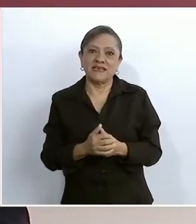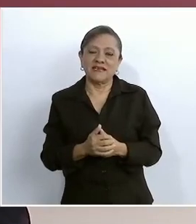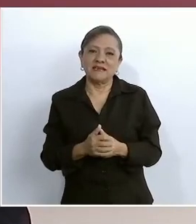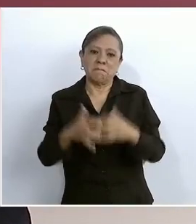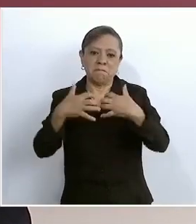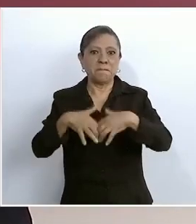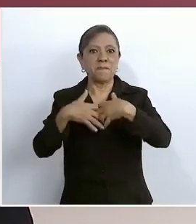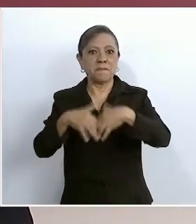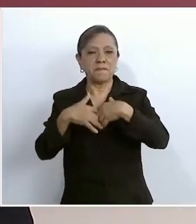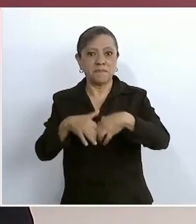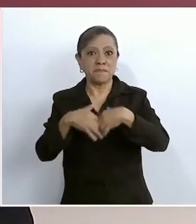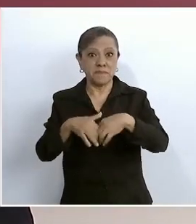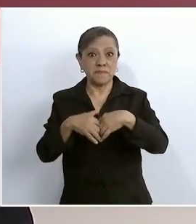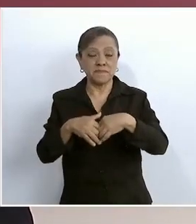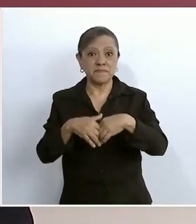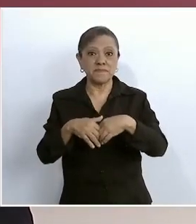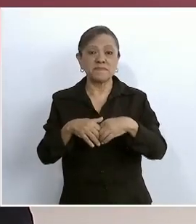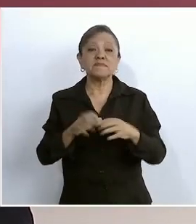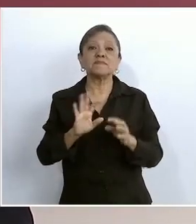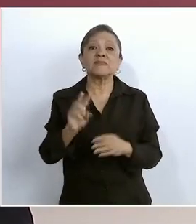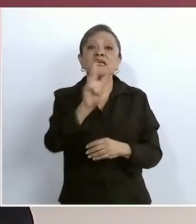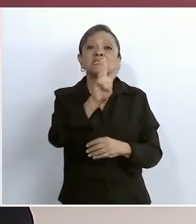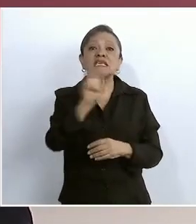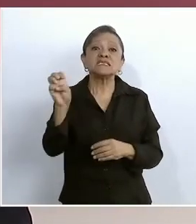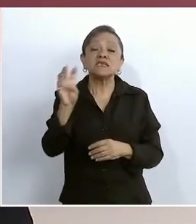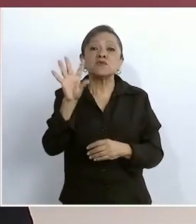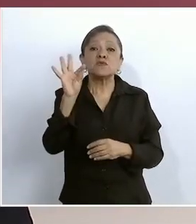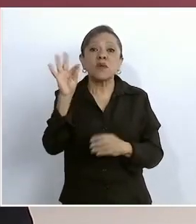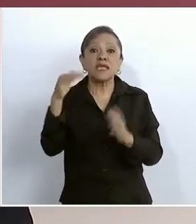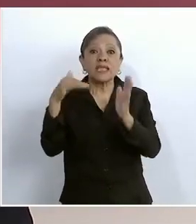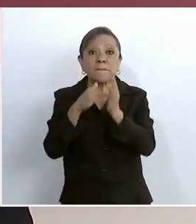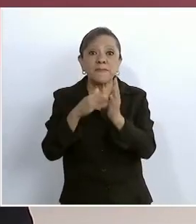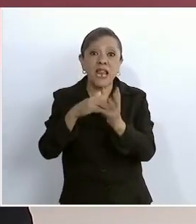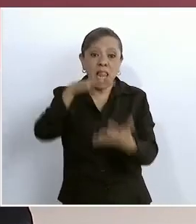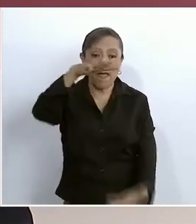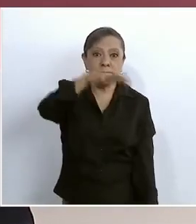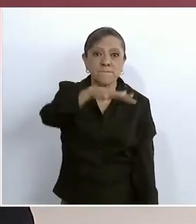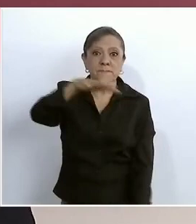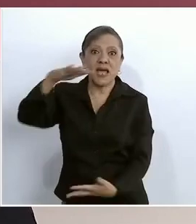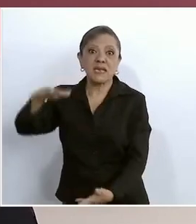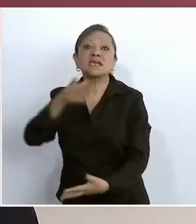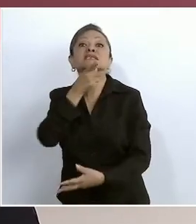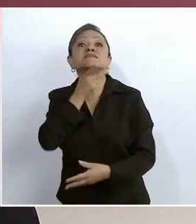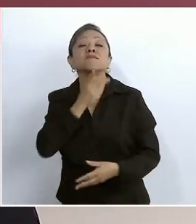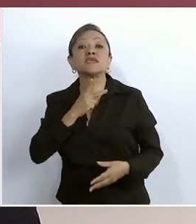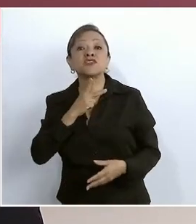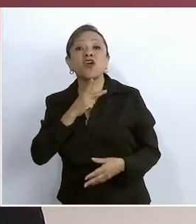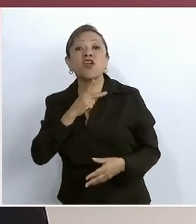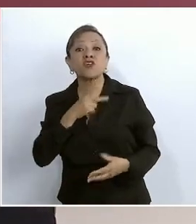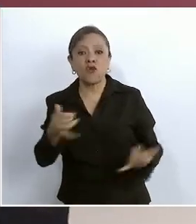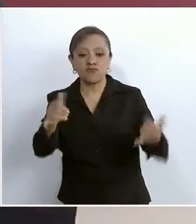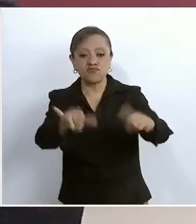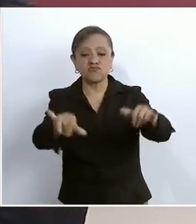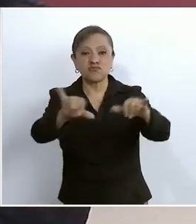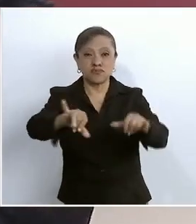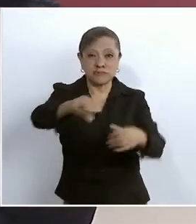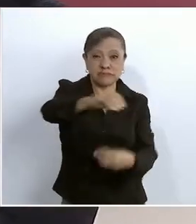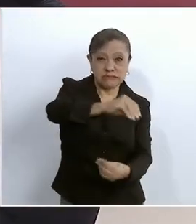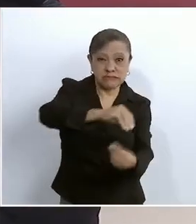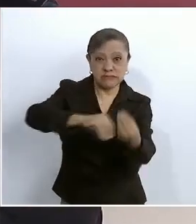procesar 340 mil barriles diarios de petróleo. Y también